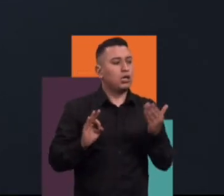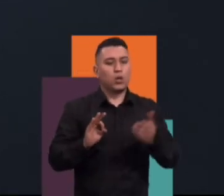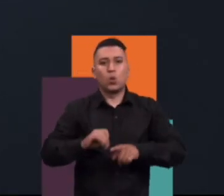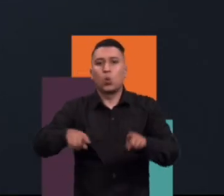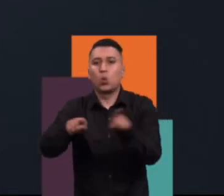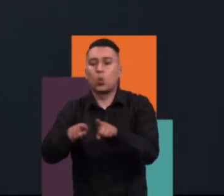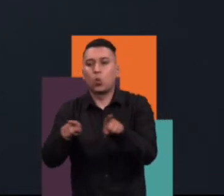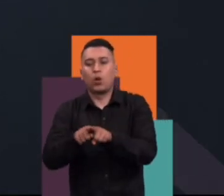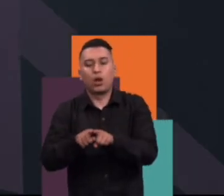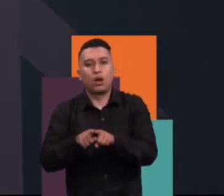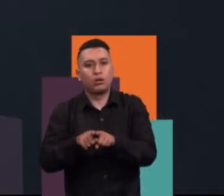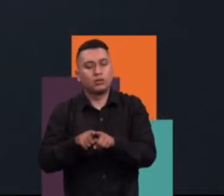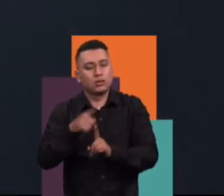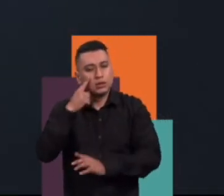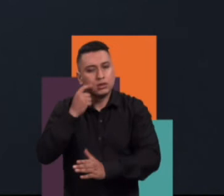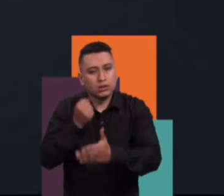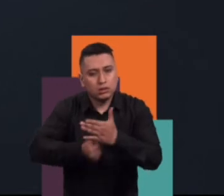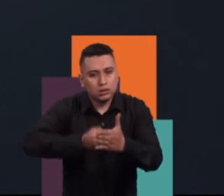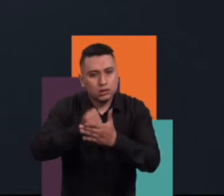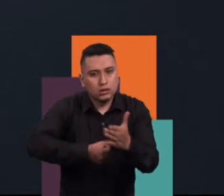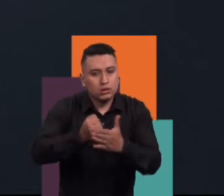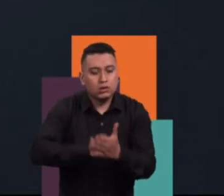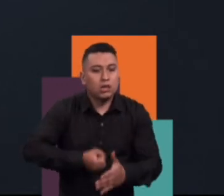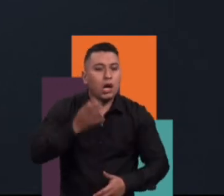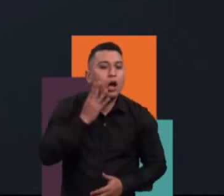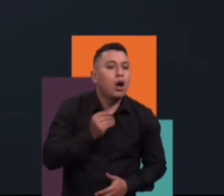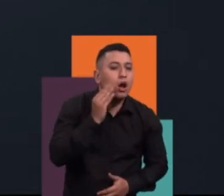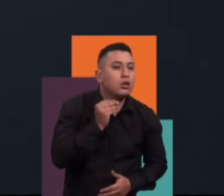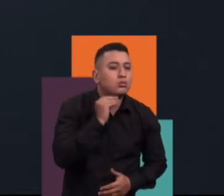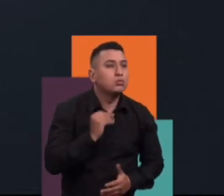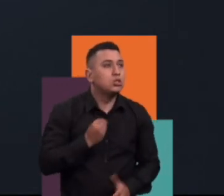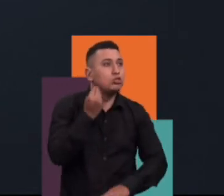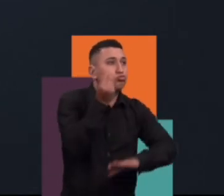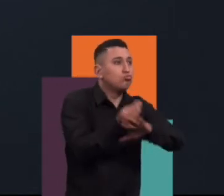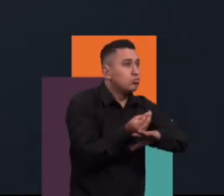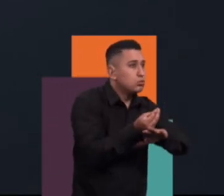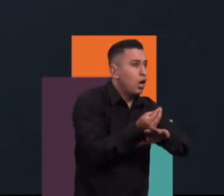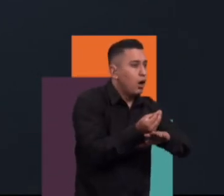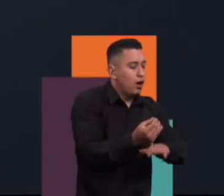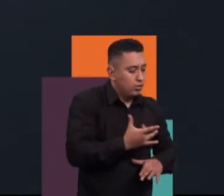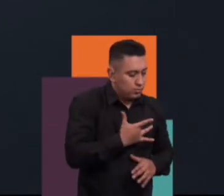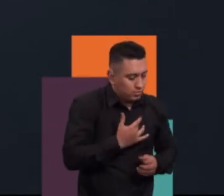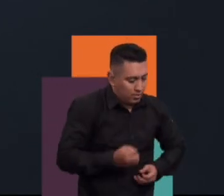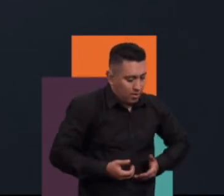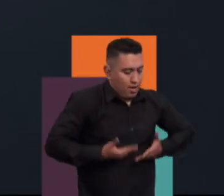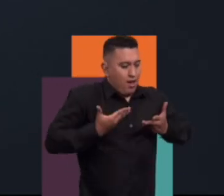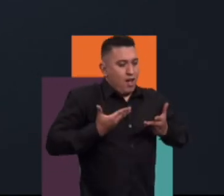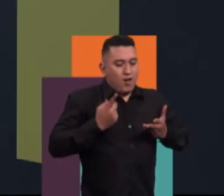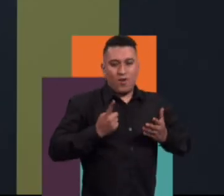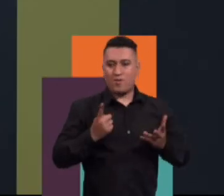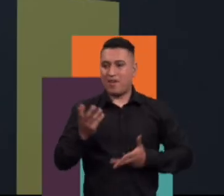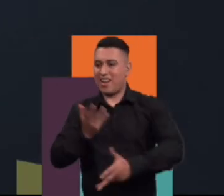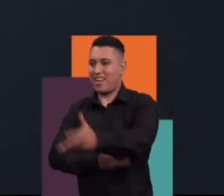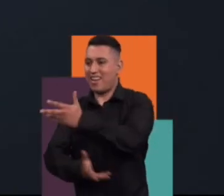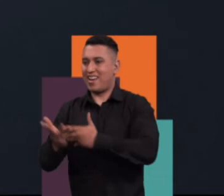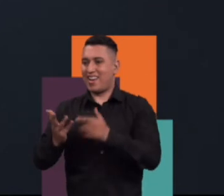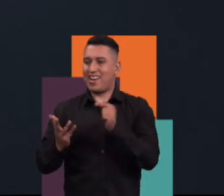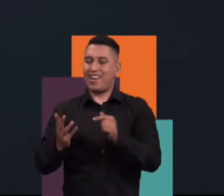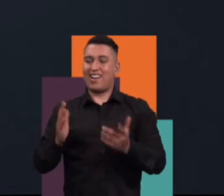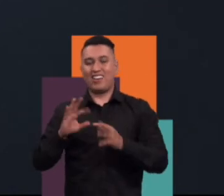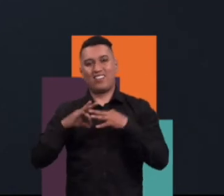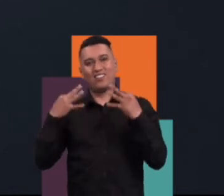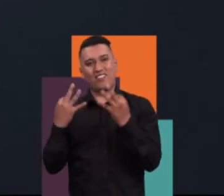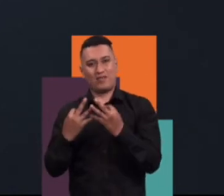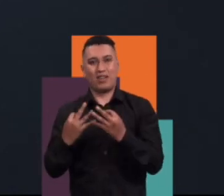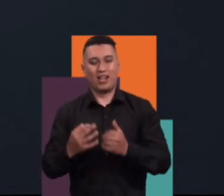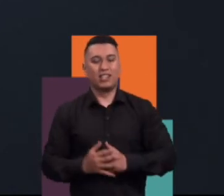compartir esas experiencias, de buscar nuestra propia exploración a través del manejo de